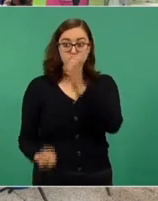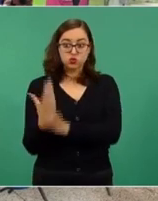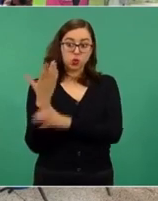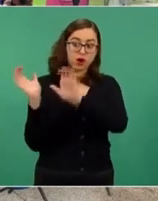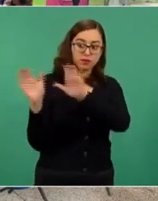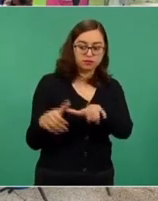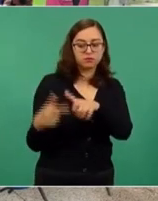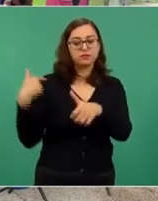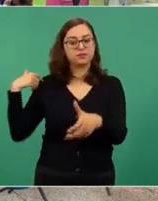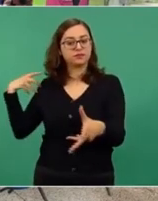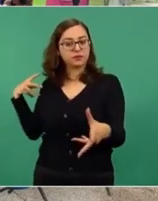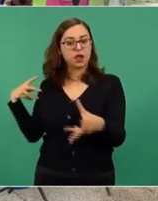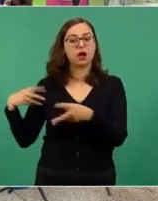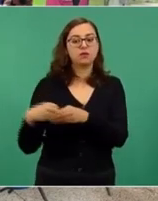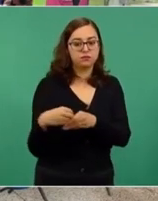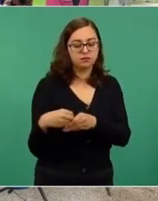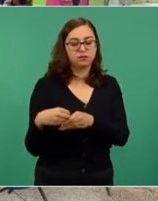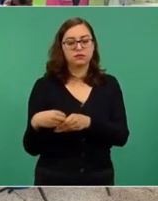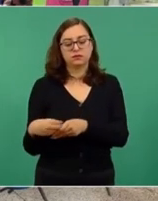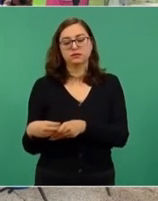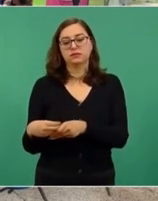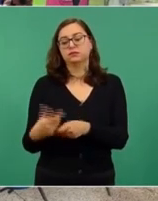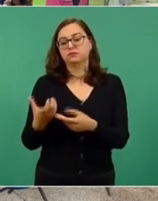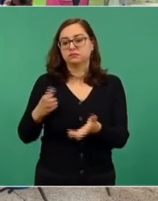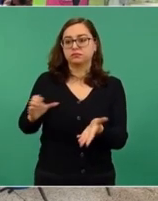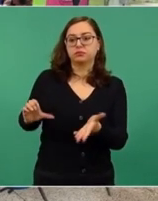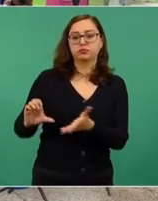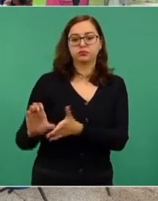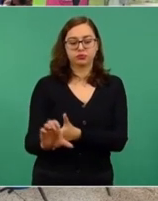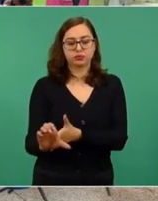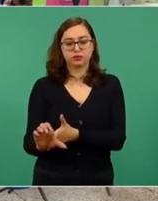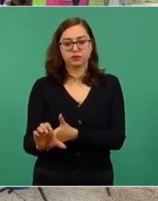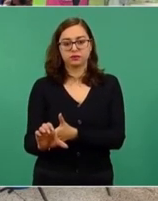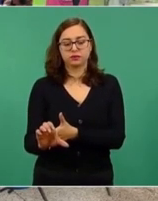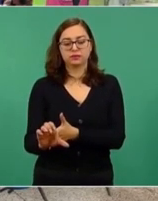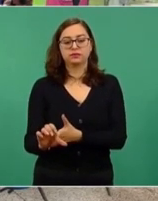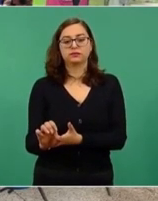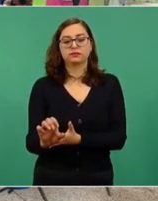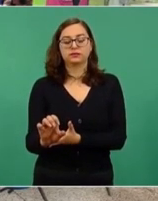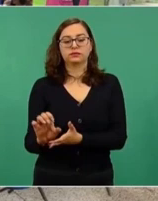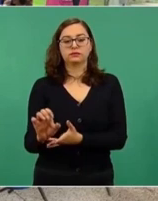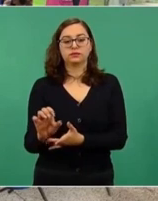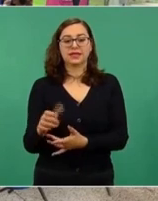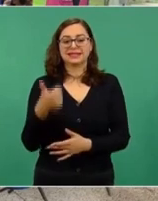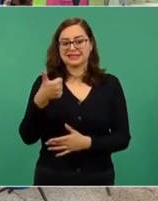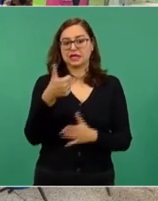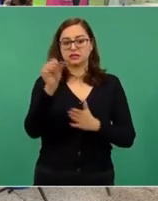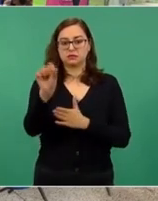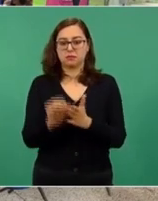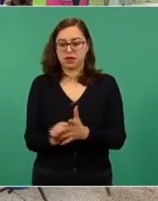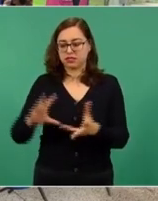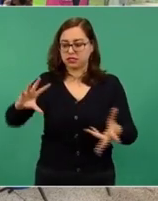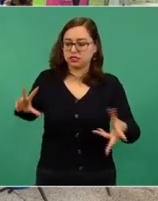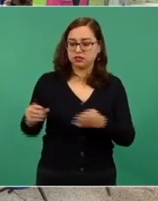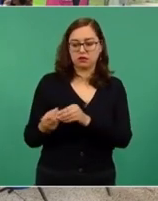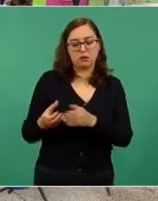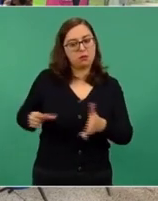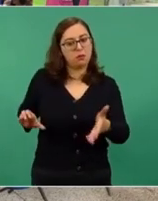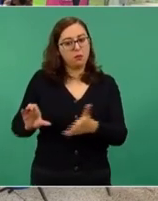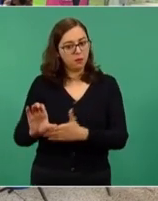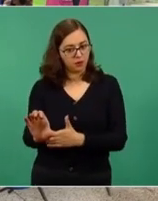el registro posterior al inicio del compromiso, por lo que ya expliqué. De tal manera que en julio